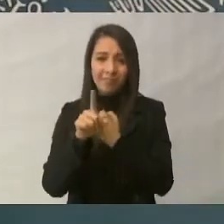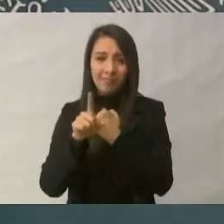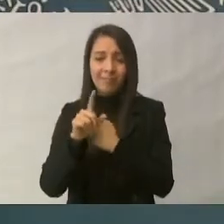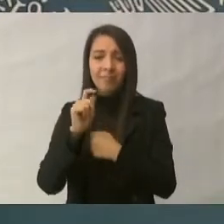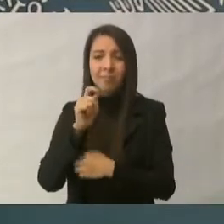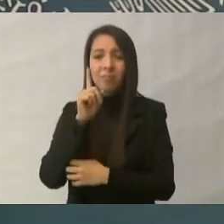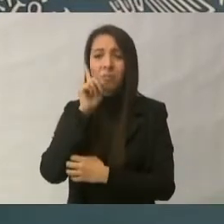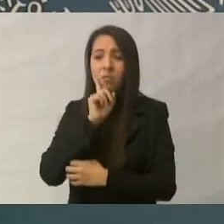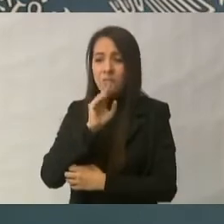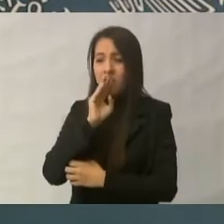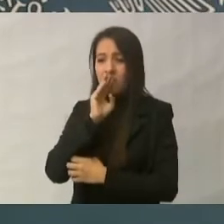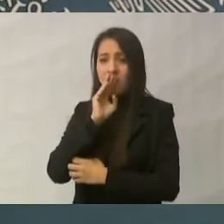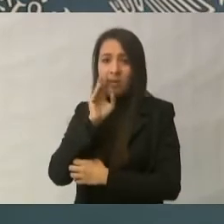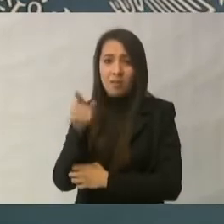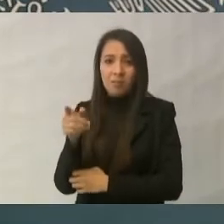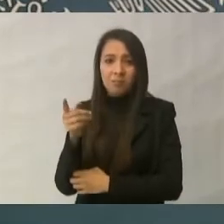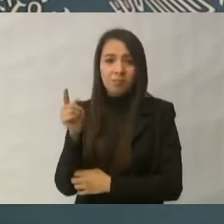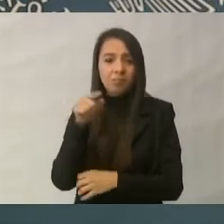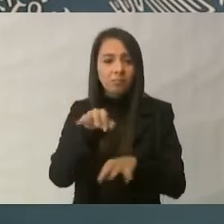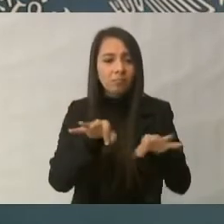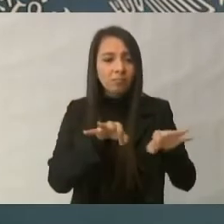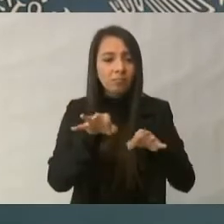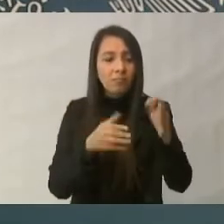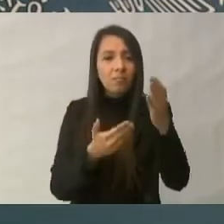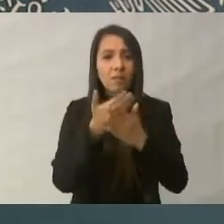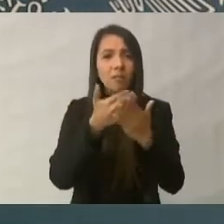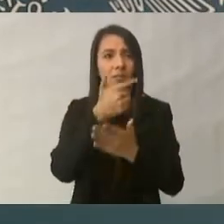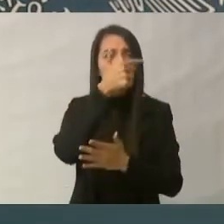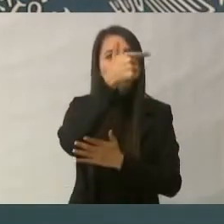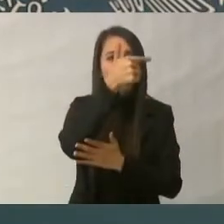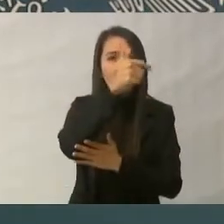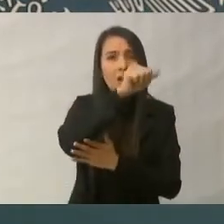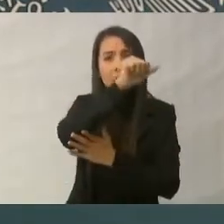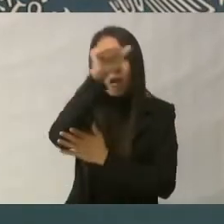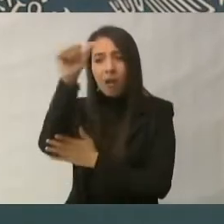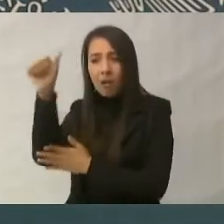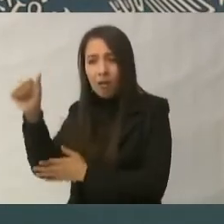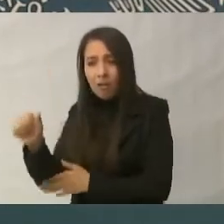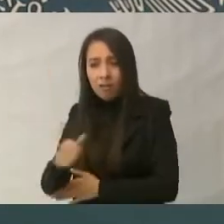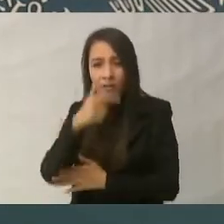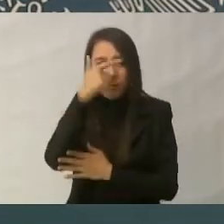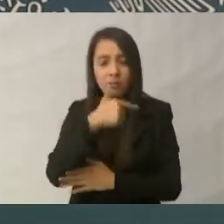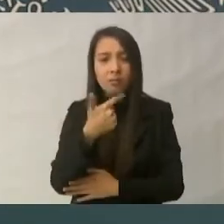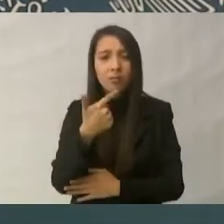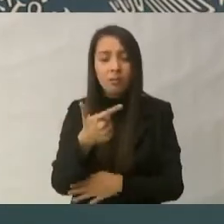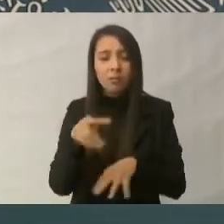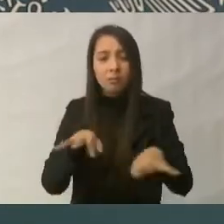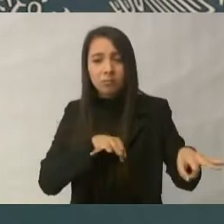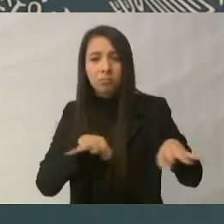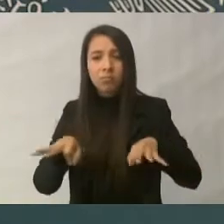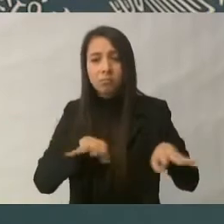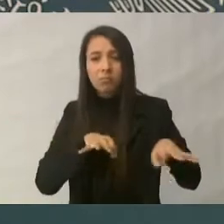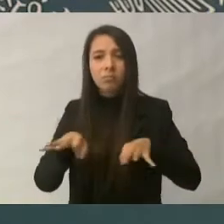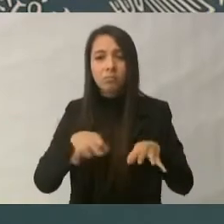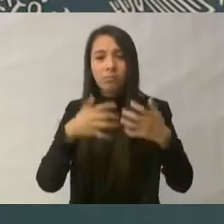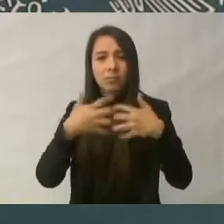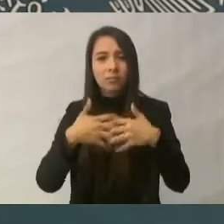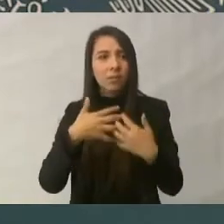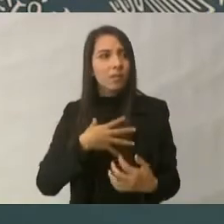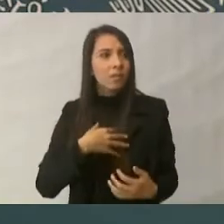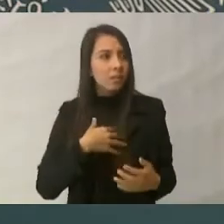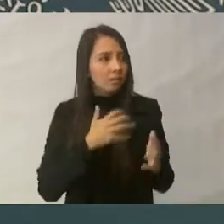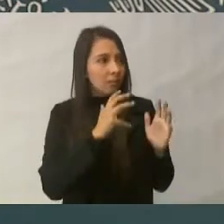mañana a 7 de la noche en una maquiladora, cómo quedan los hijos en la casa. Bueno,